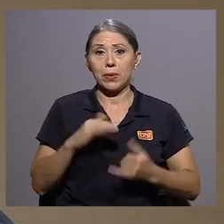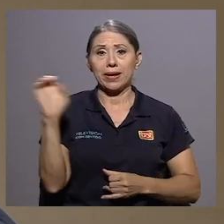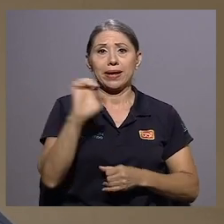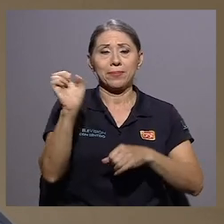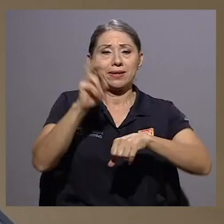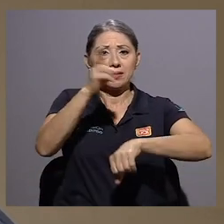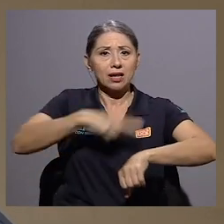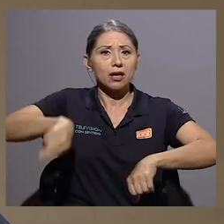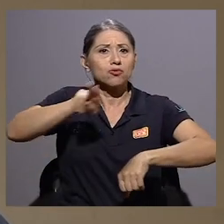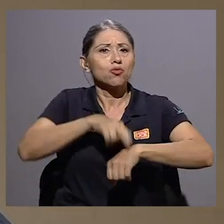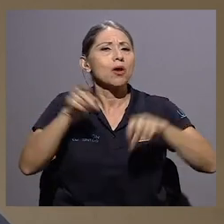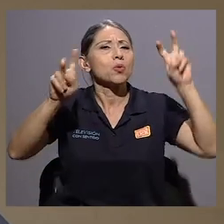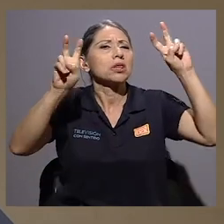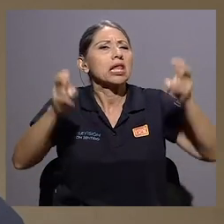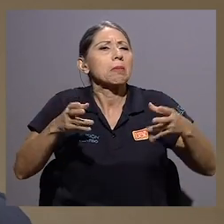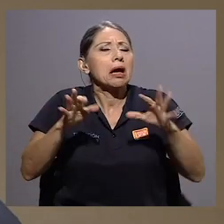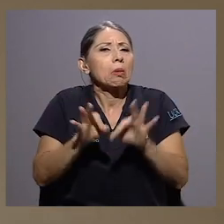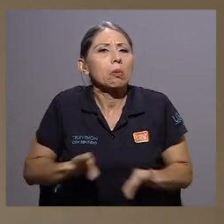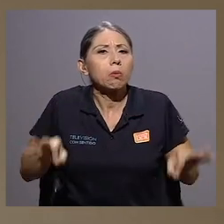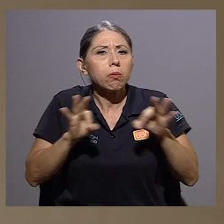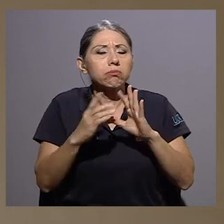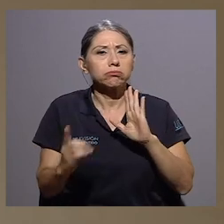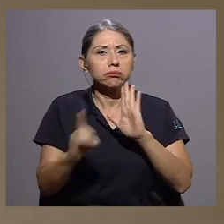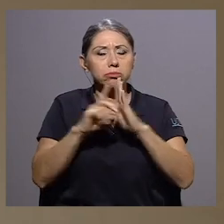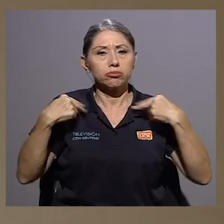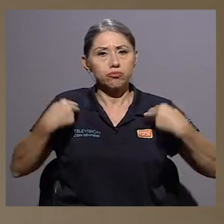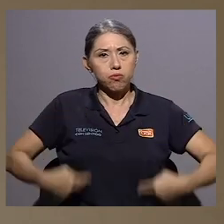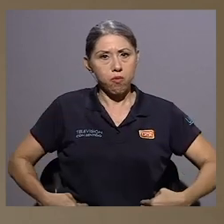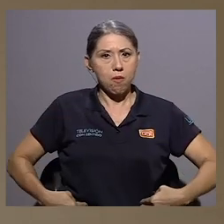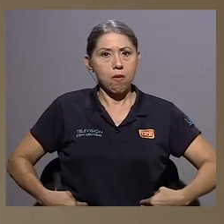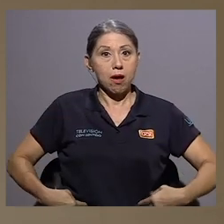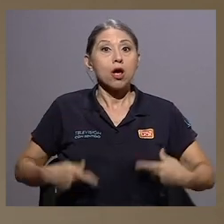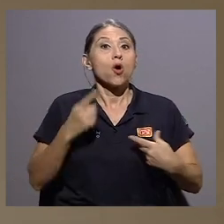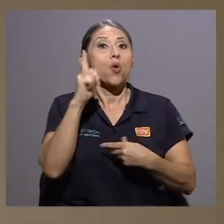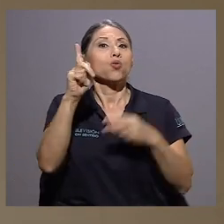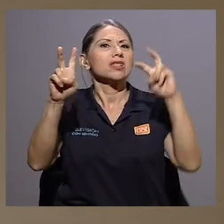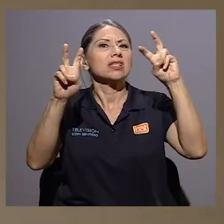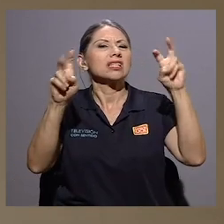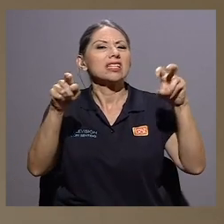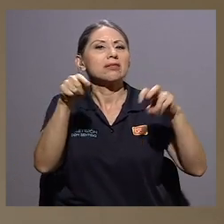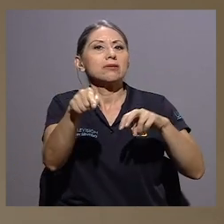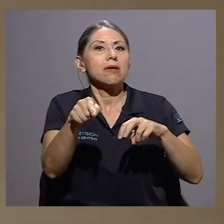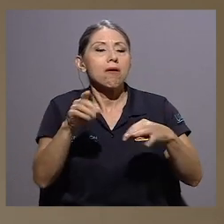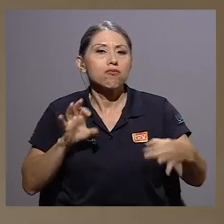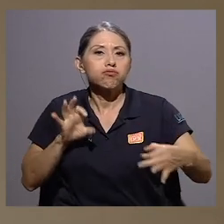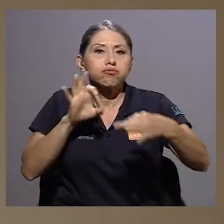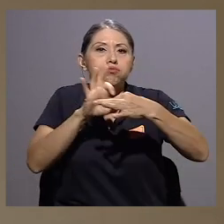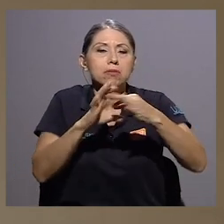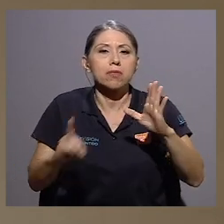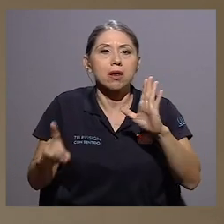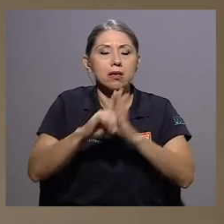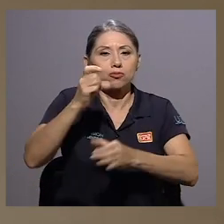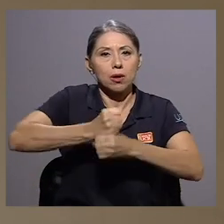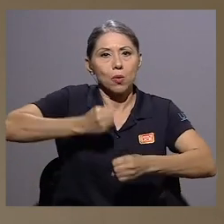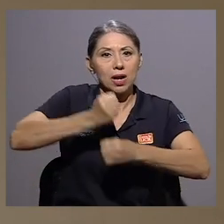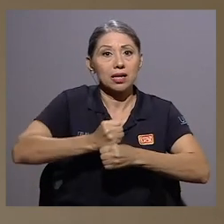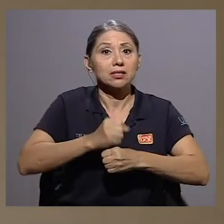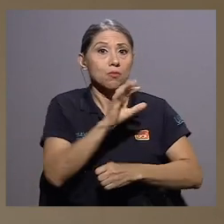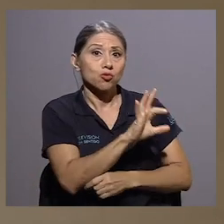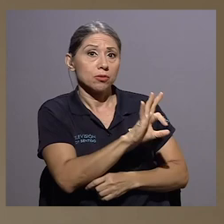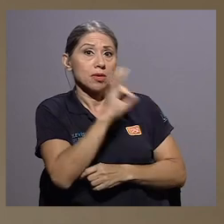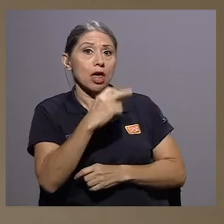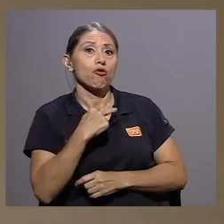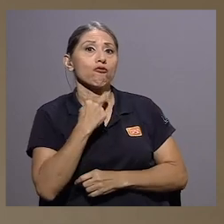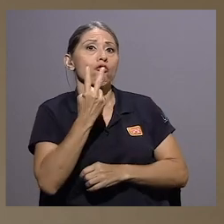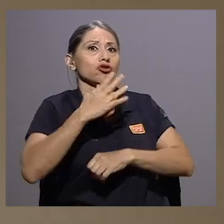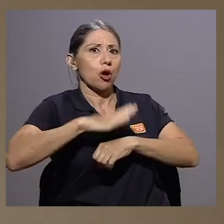en este momento de emergencia nacional, uno de los temas fundamentales se convierte en los derechos humanos y uno, casualmente, tiene que ver con los derechos laborales. Hemos